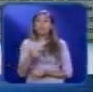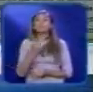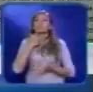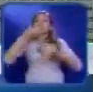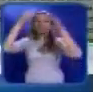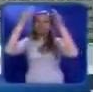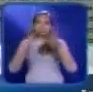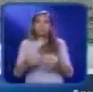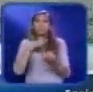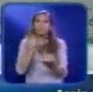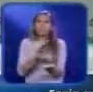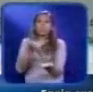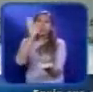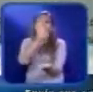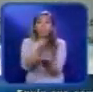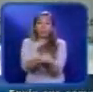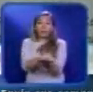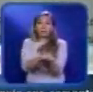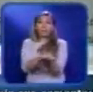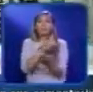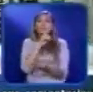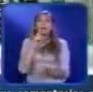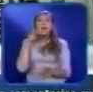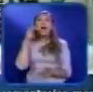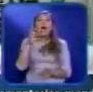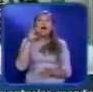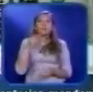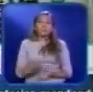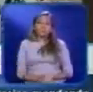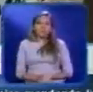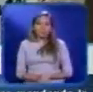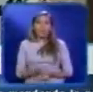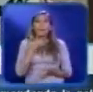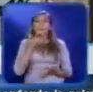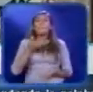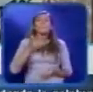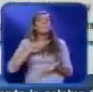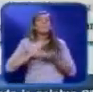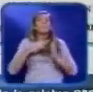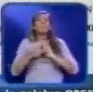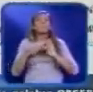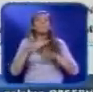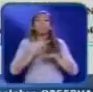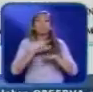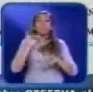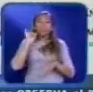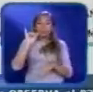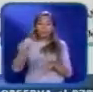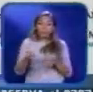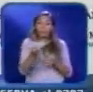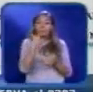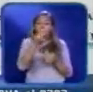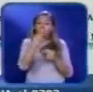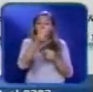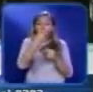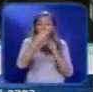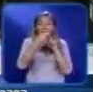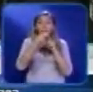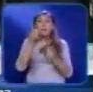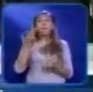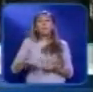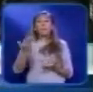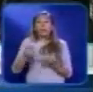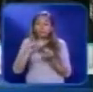anunciara que la muerte del artista fue un homicidio causado principalmente por el Propofol un anestésico poderoso y otro